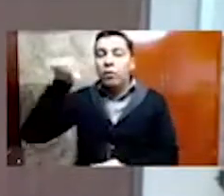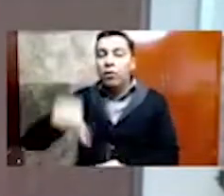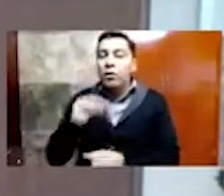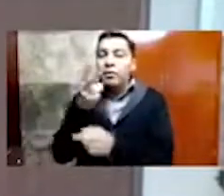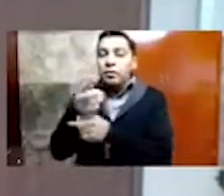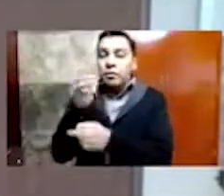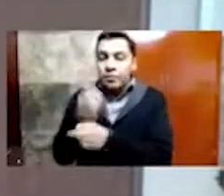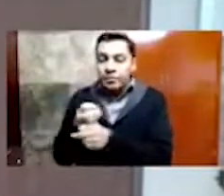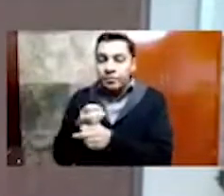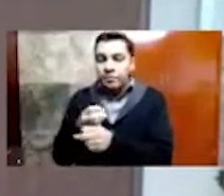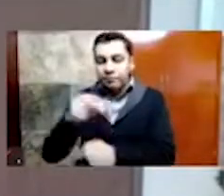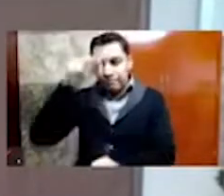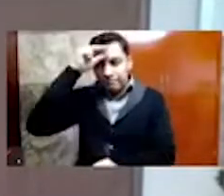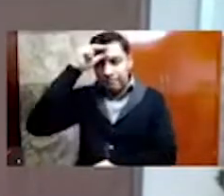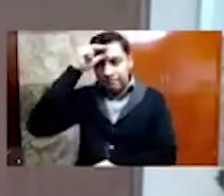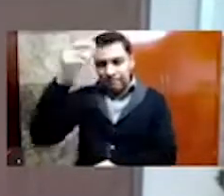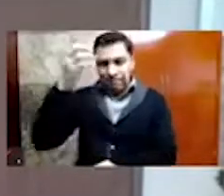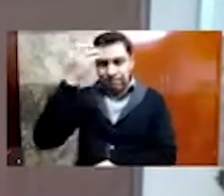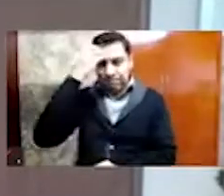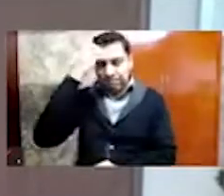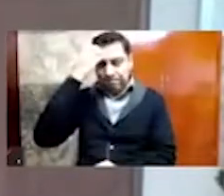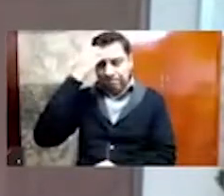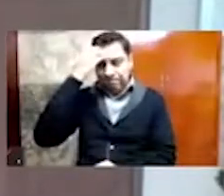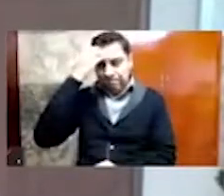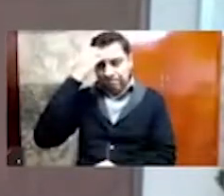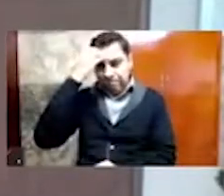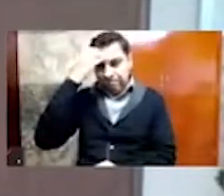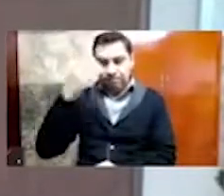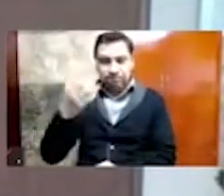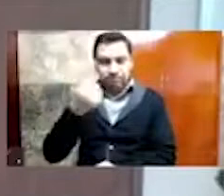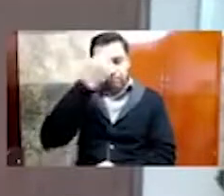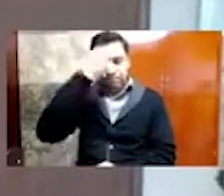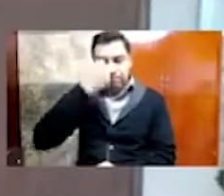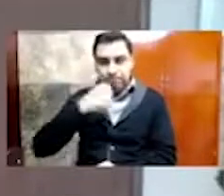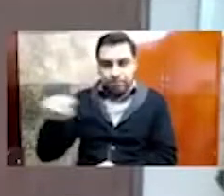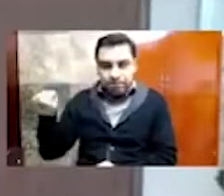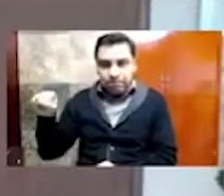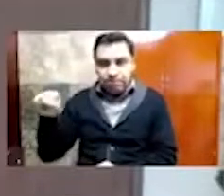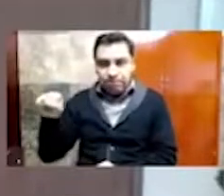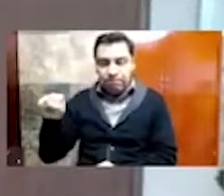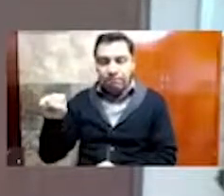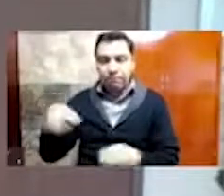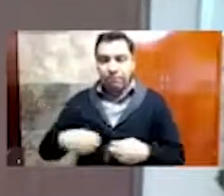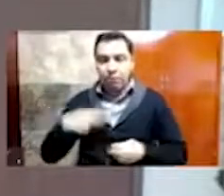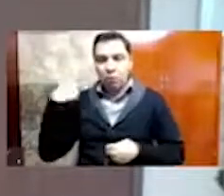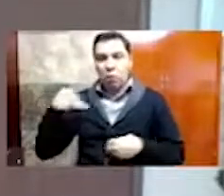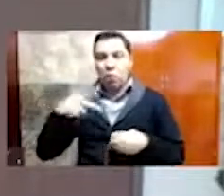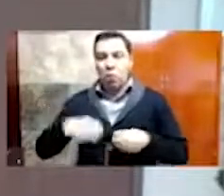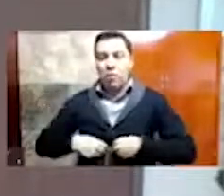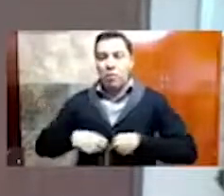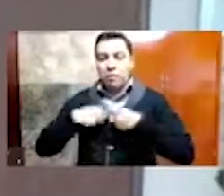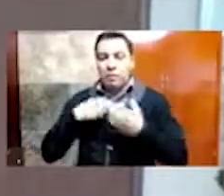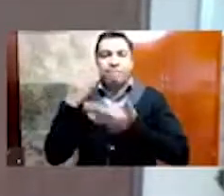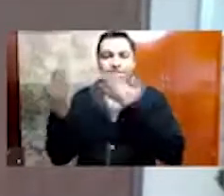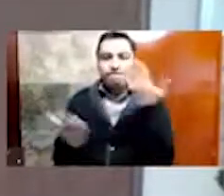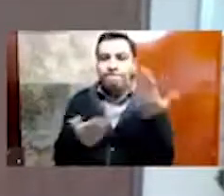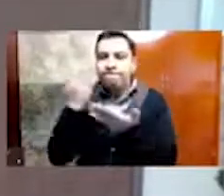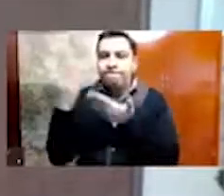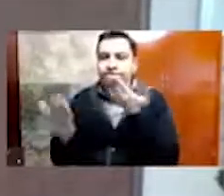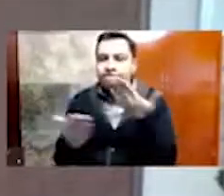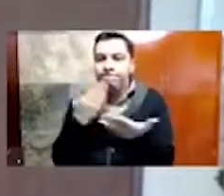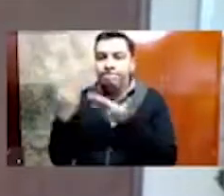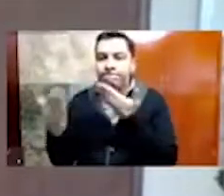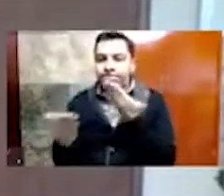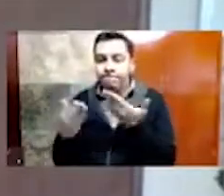erudito, ha llevado toda su vida trabajando en esto, y bueno, con base en los 100 años que tenemos ya de historia